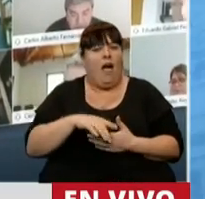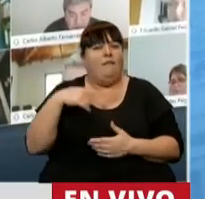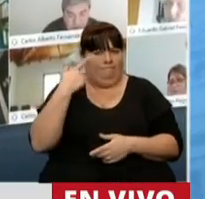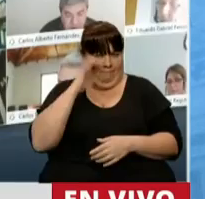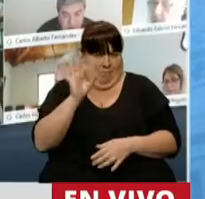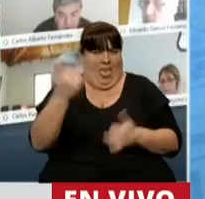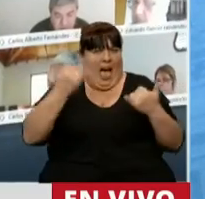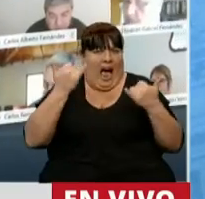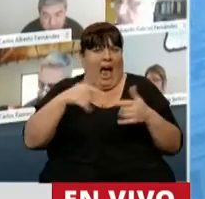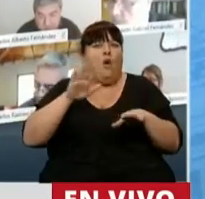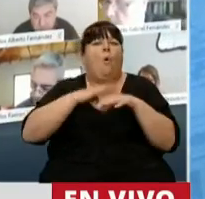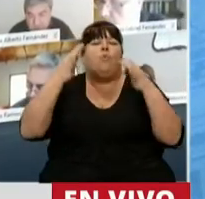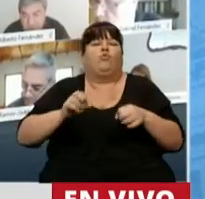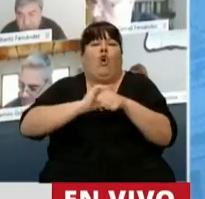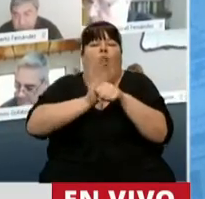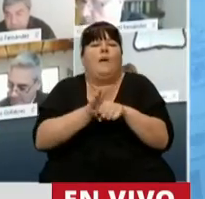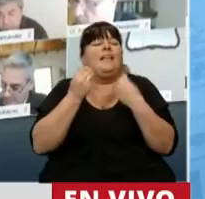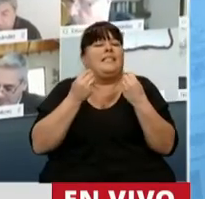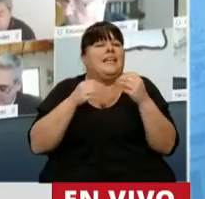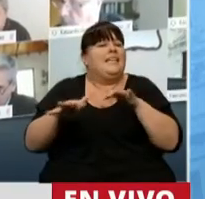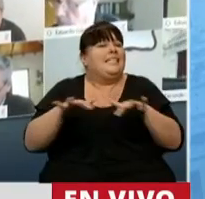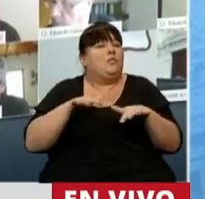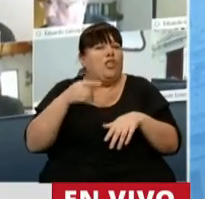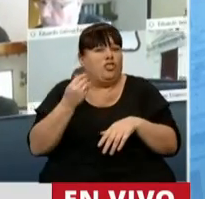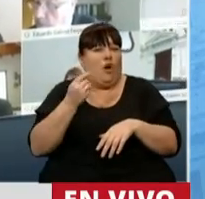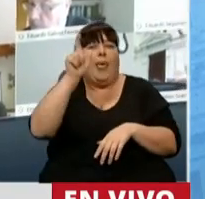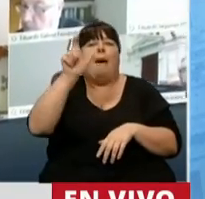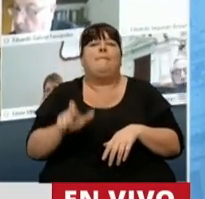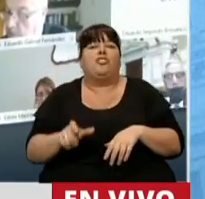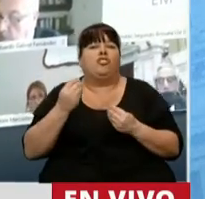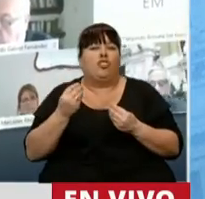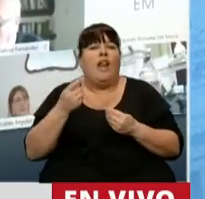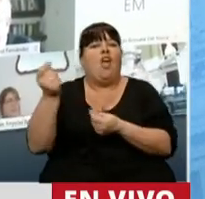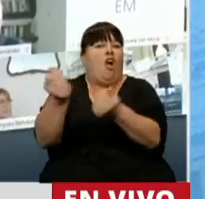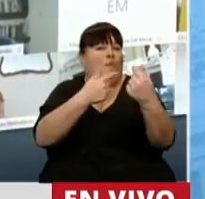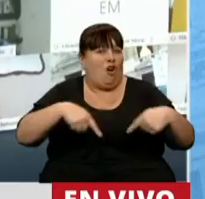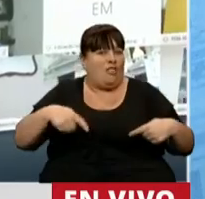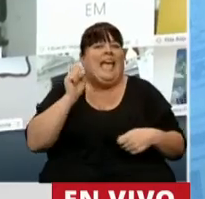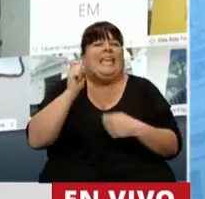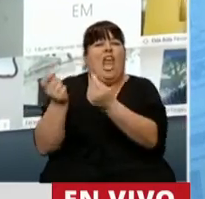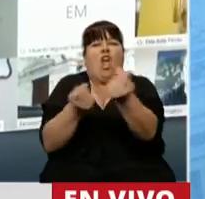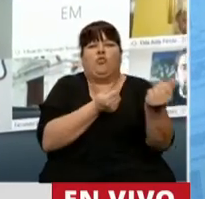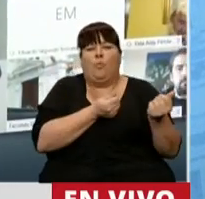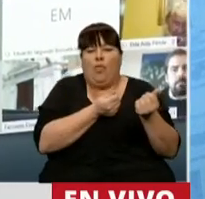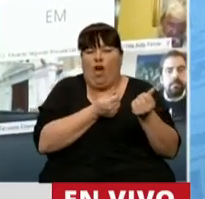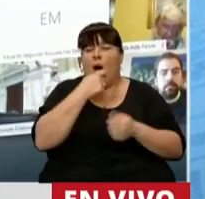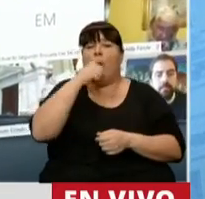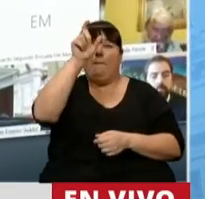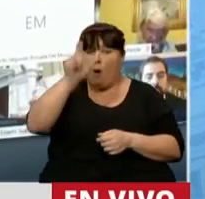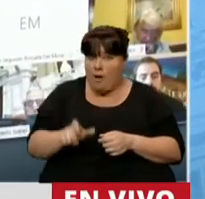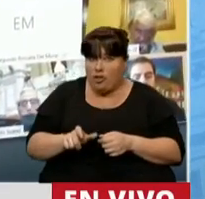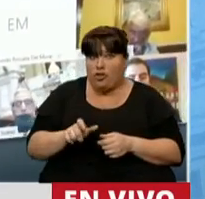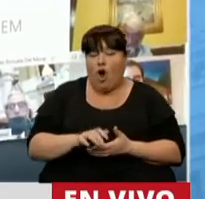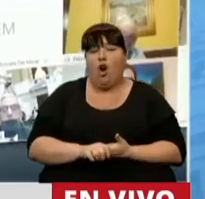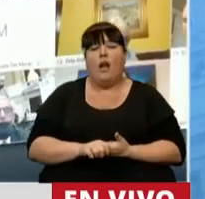manifiesta claramente con la pandemia, es la situación de la persona humana que es consumidor. ¿Y quién es consumidor? Es aquel que está